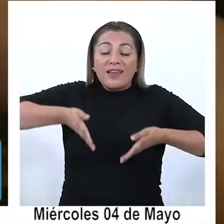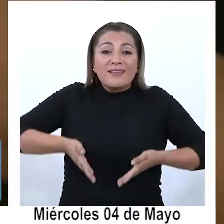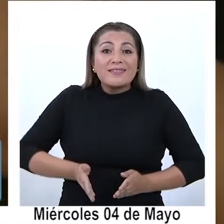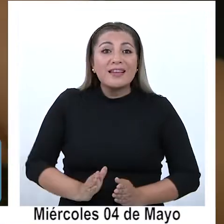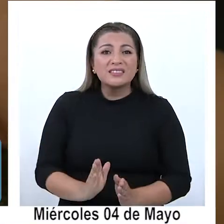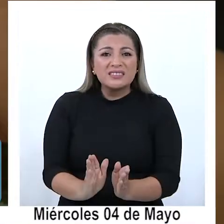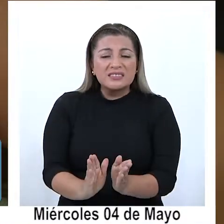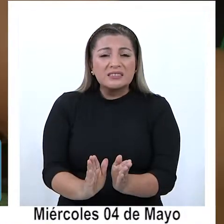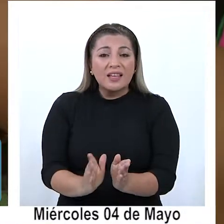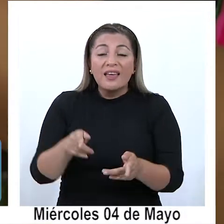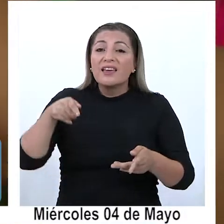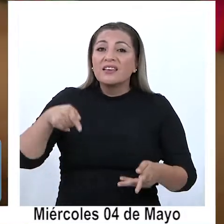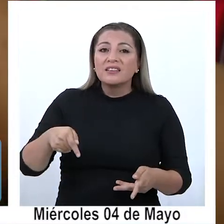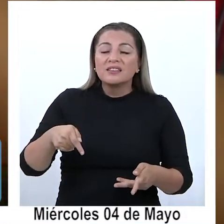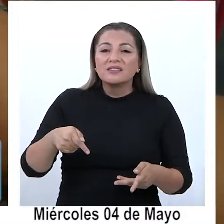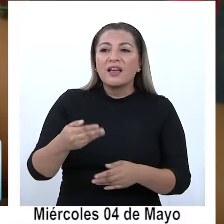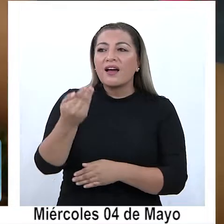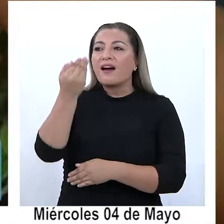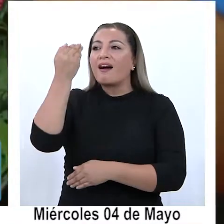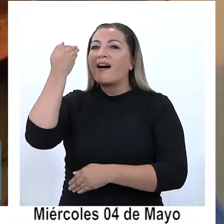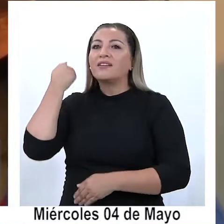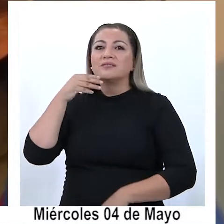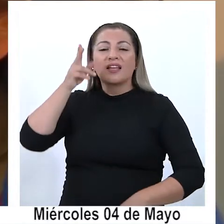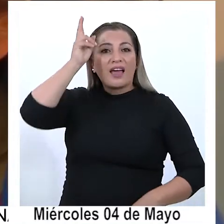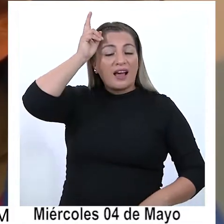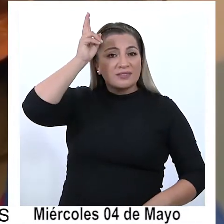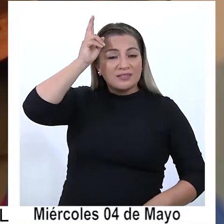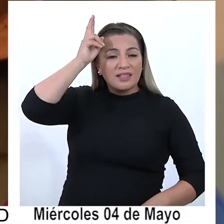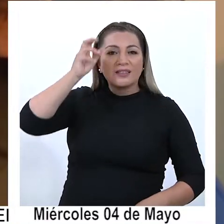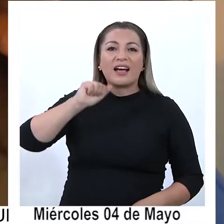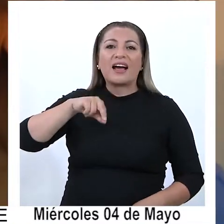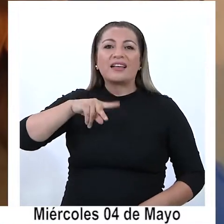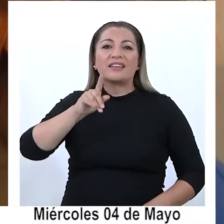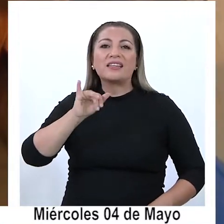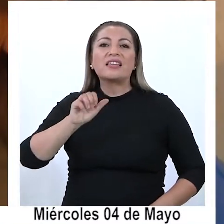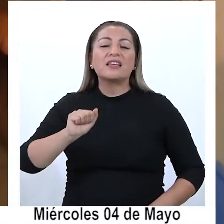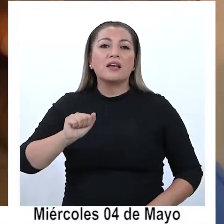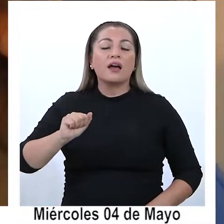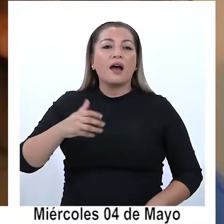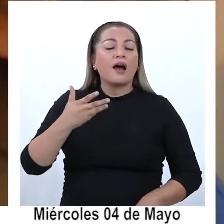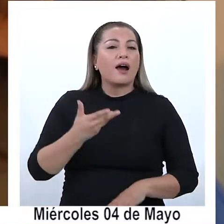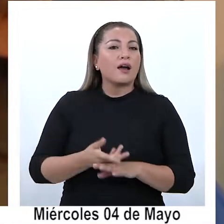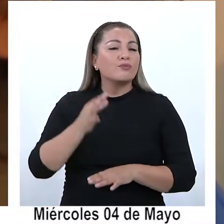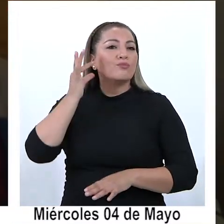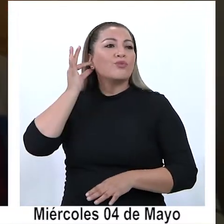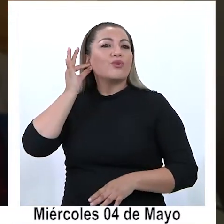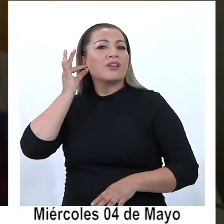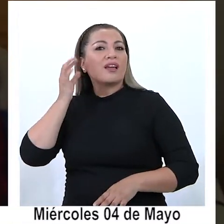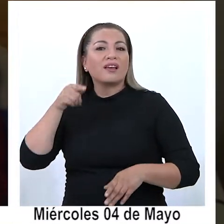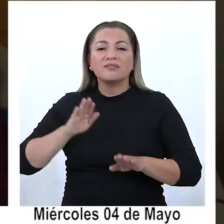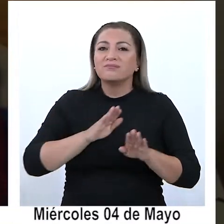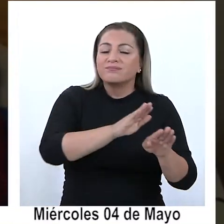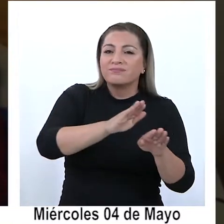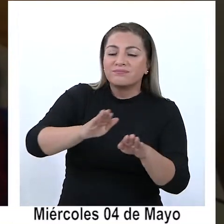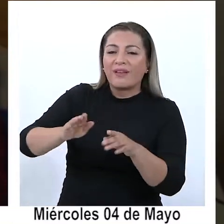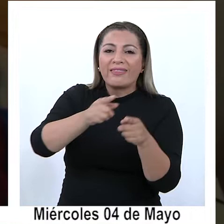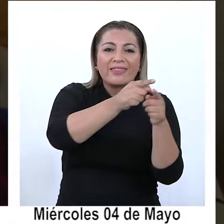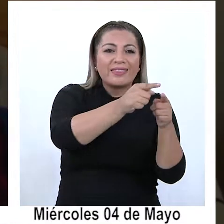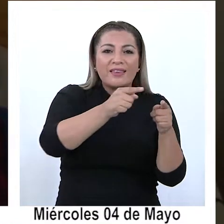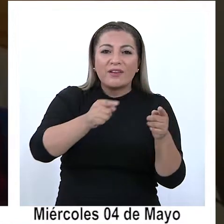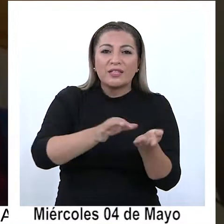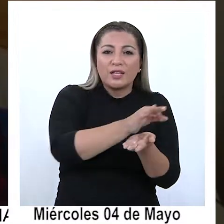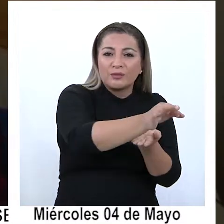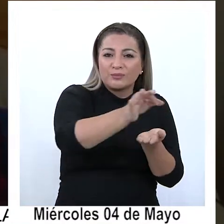y parir desde la cosmovisión andina y tiene por colaboradoras a mujeres cultoras originarias de distintos